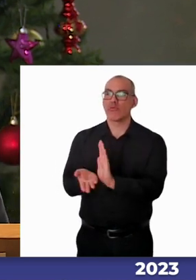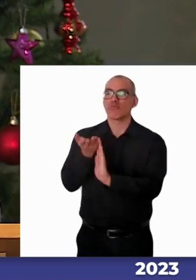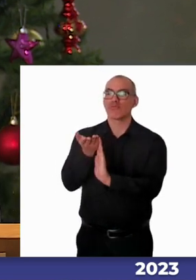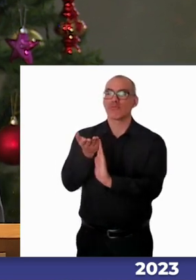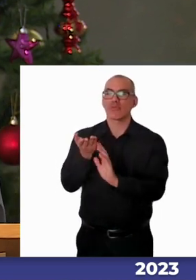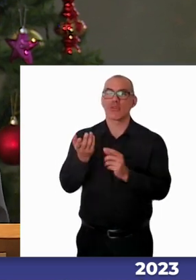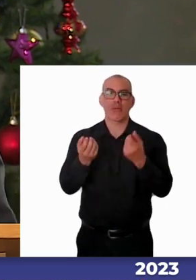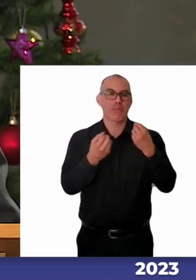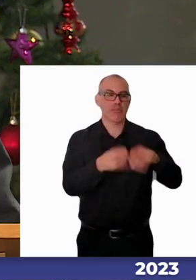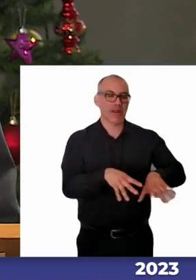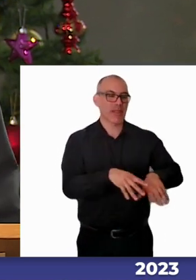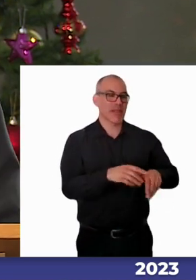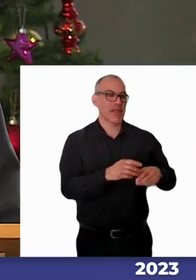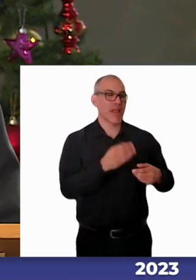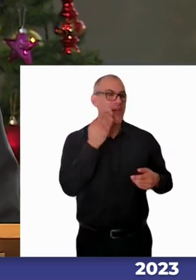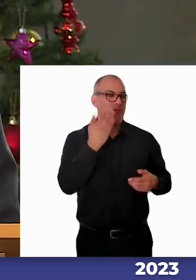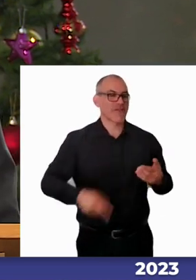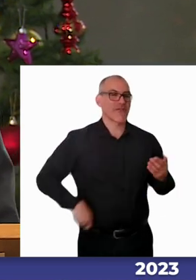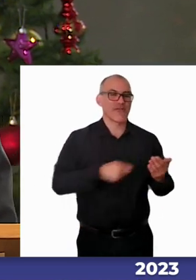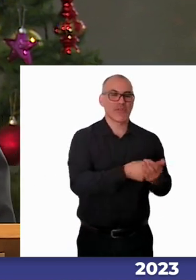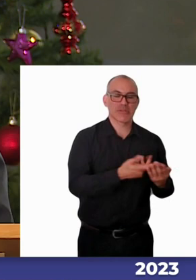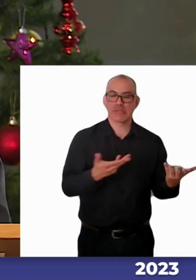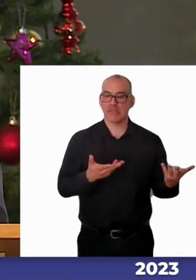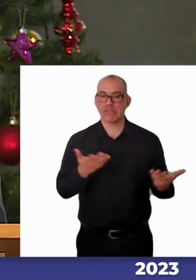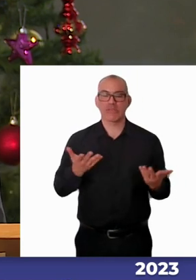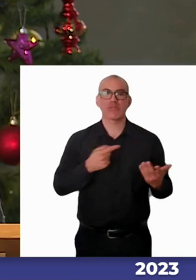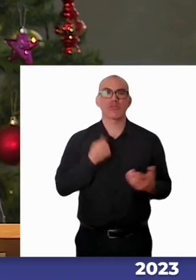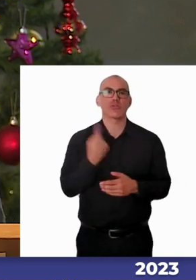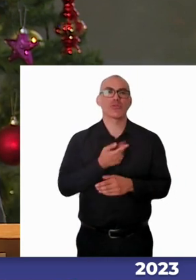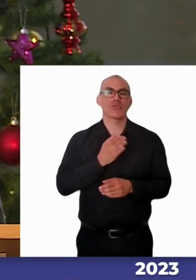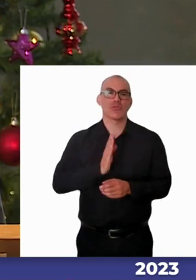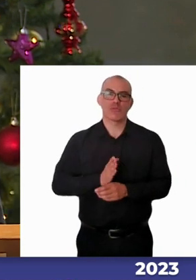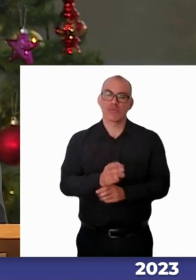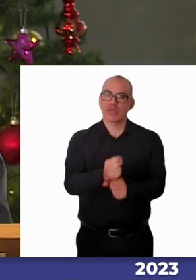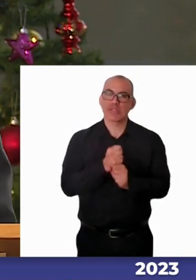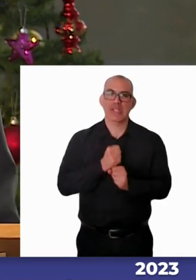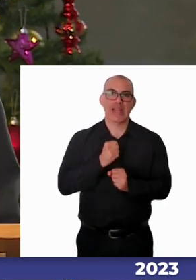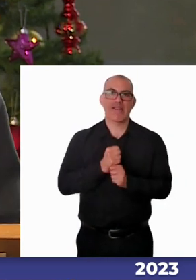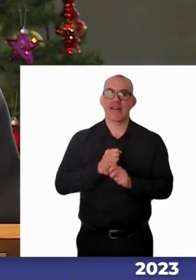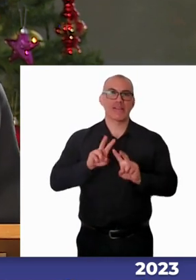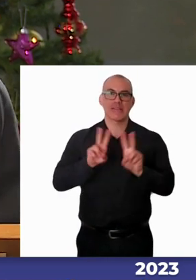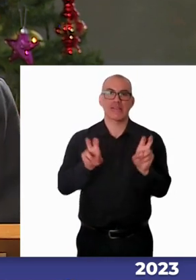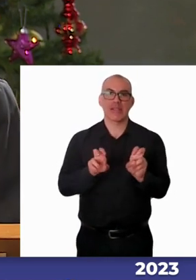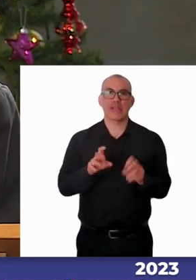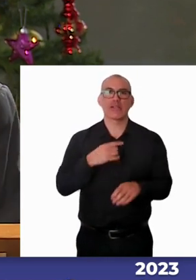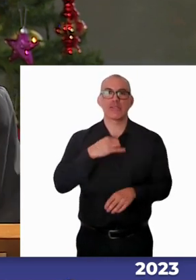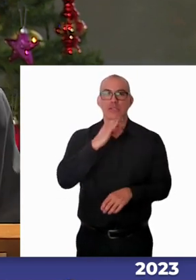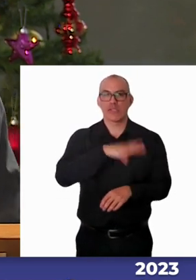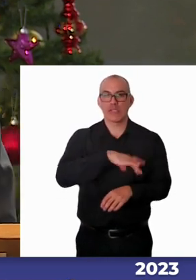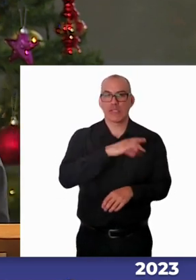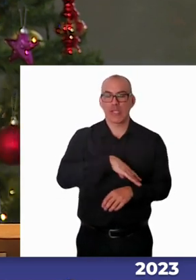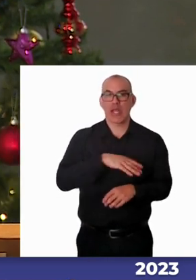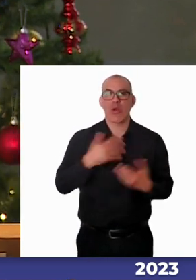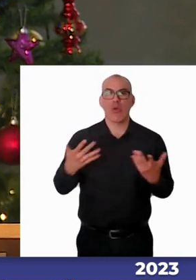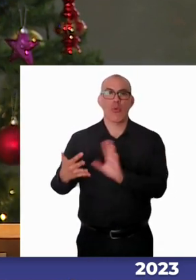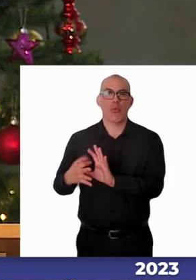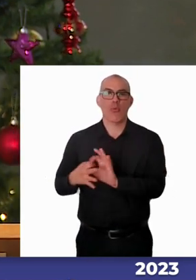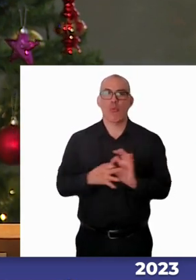Entonces, tenemos que seguir trabajando en ello. Yo sé que el motivo principal es la educación,